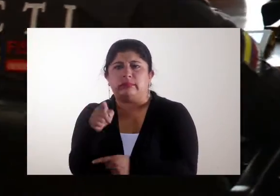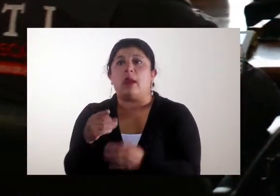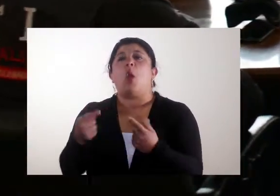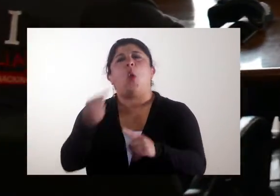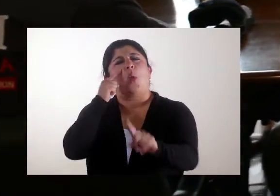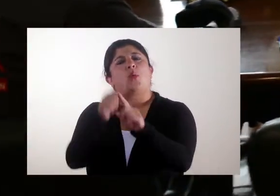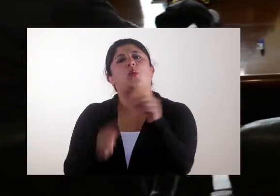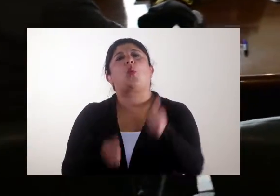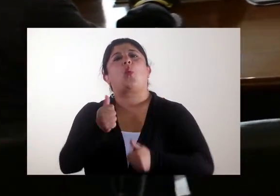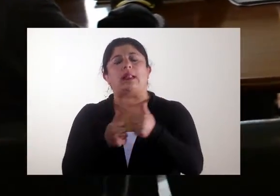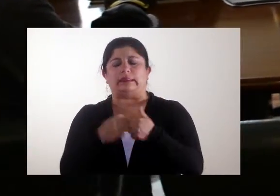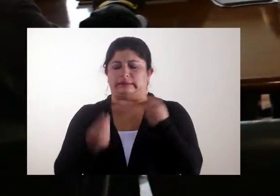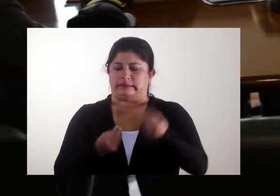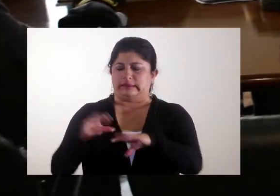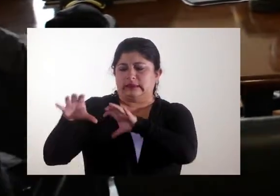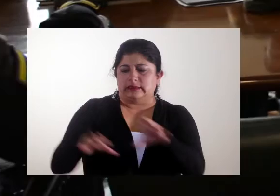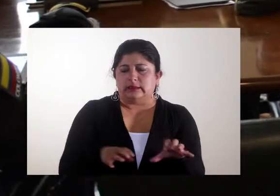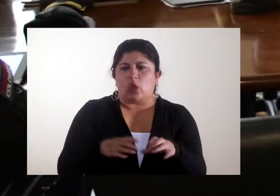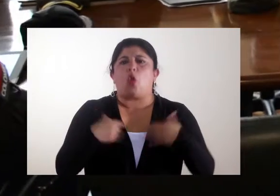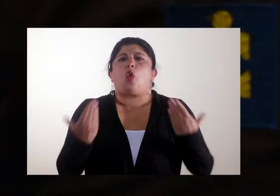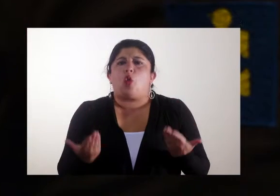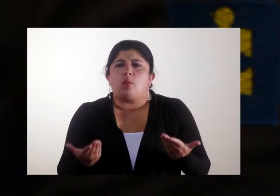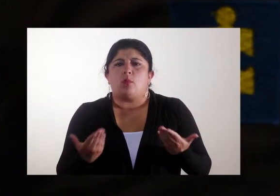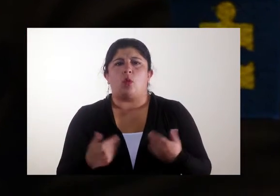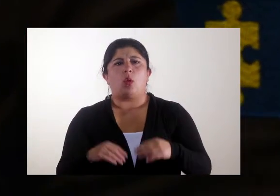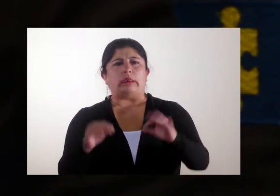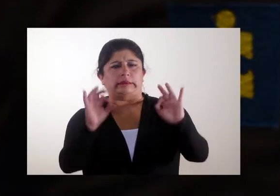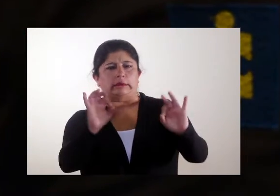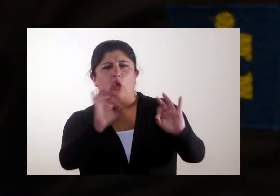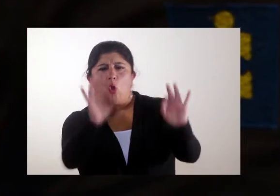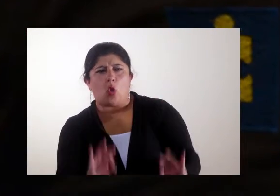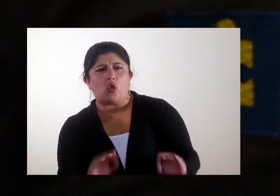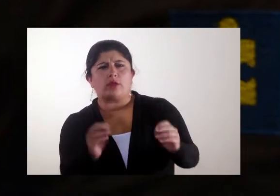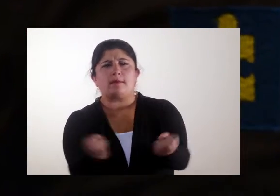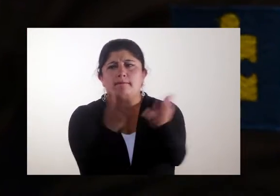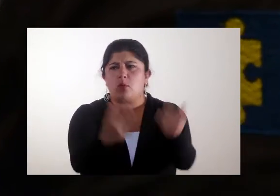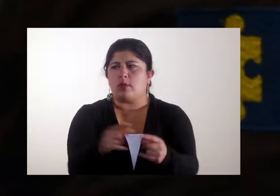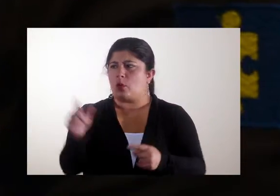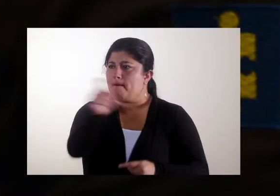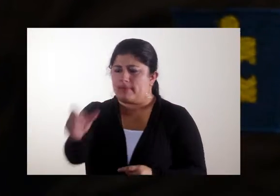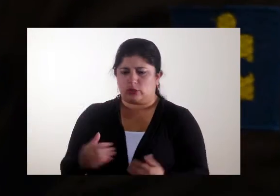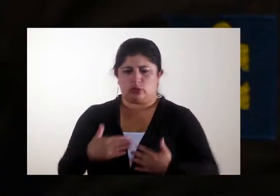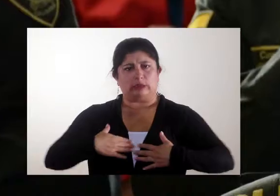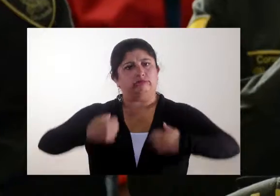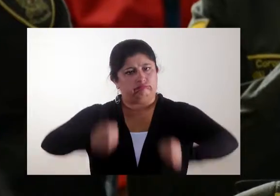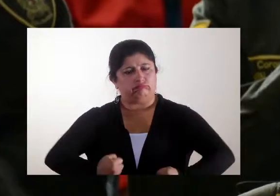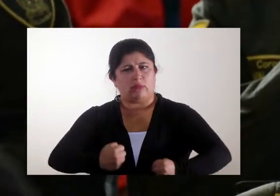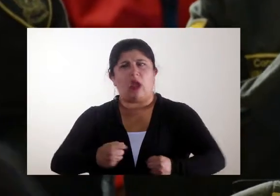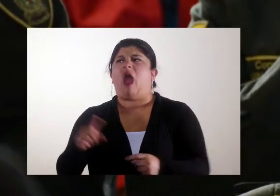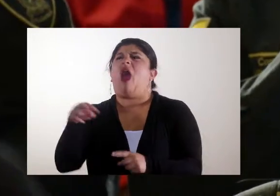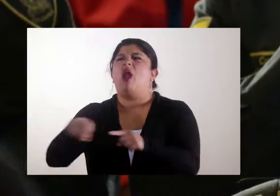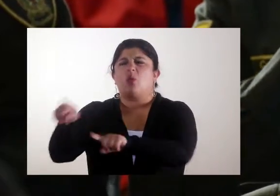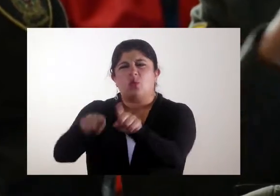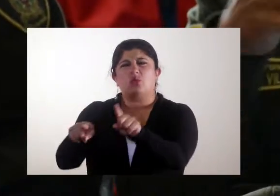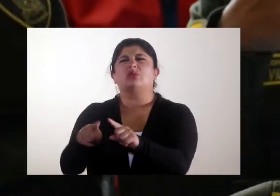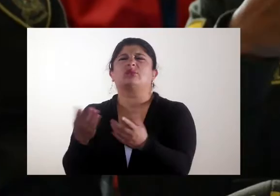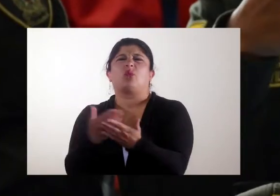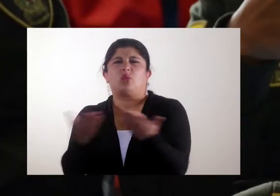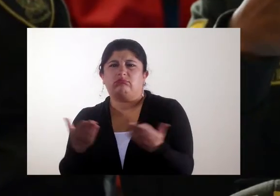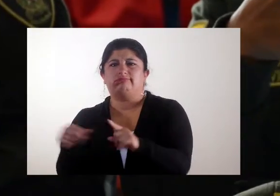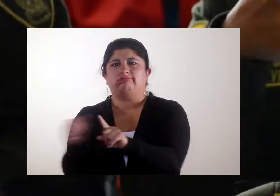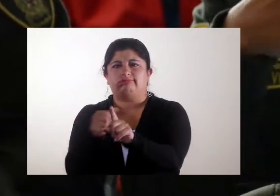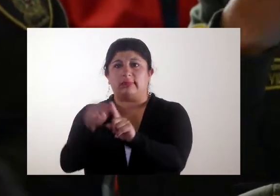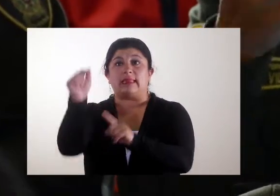y militares, con el objetivo de activar acciones que permitan la preservación del orden público y la seguridad ciudadana ante los hechos de violencia